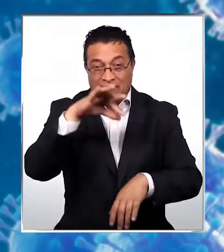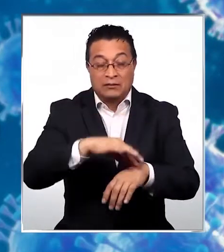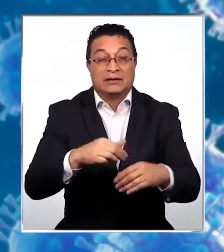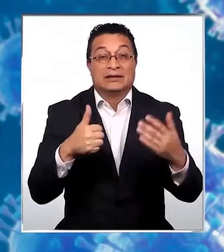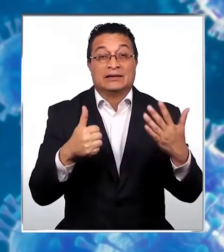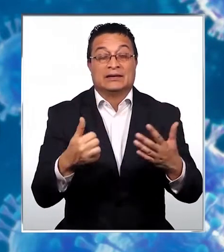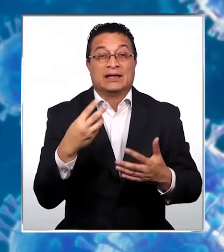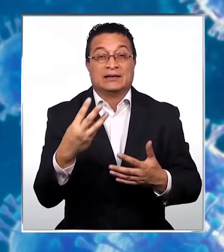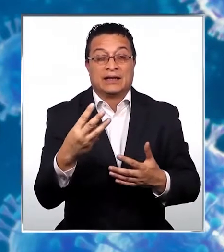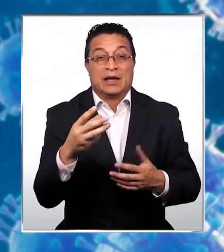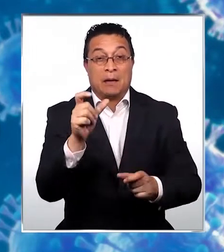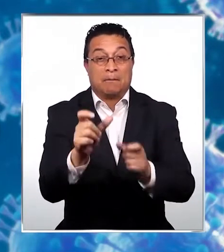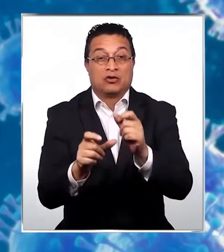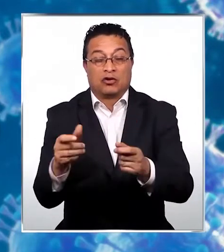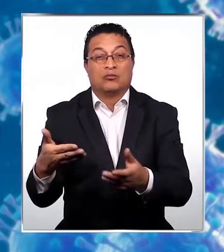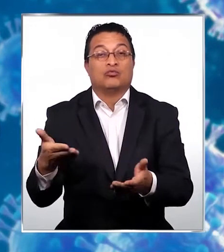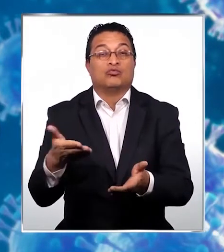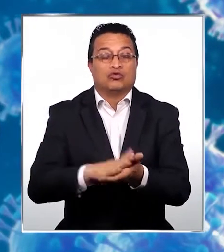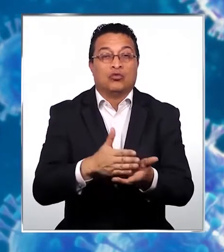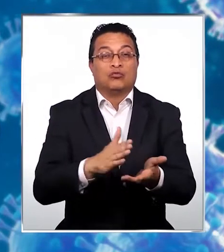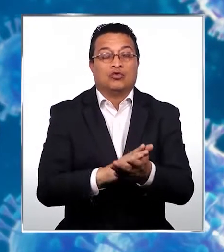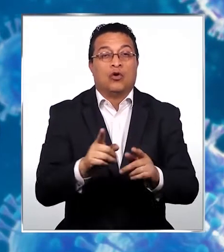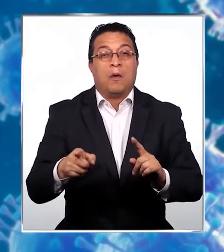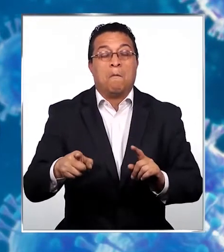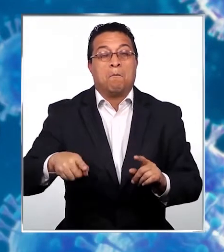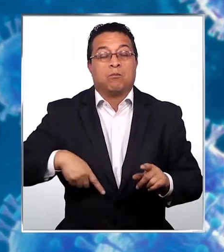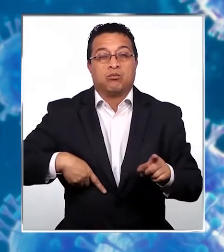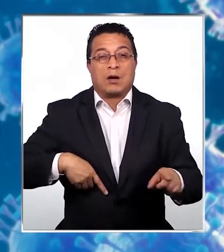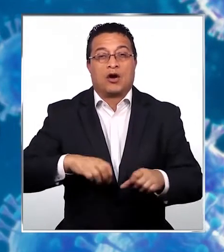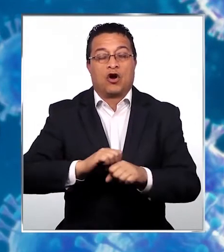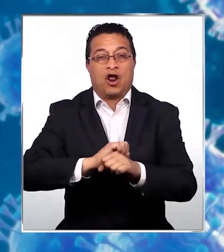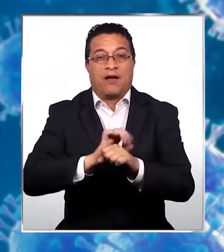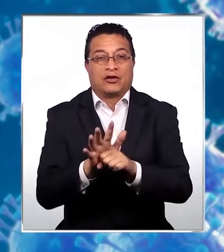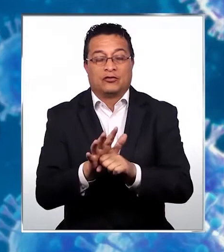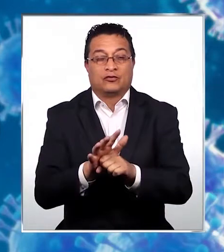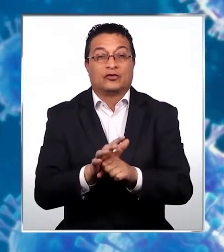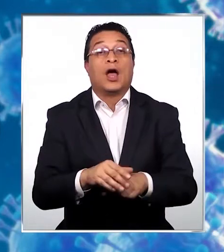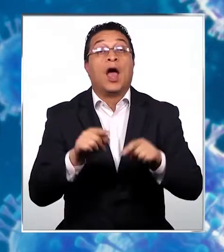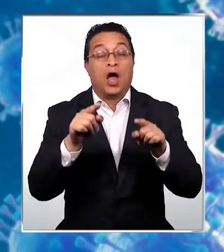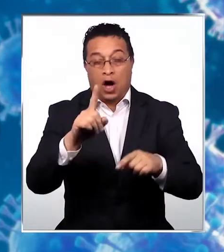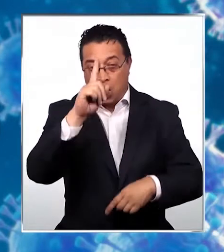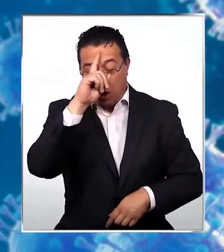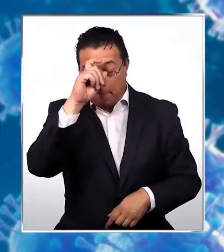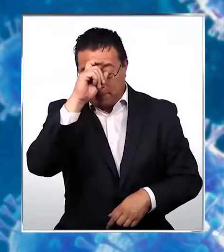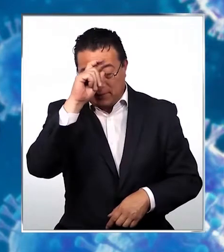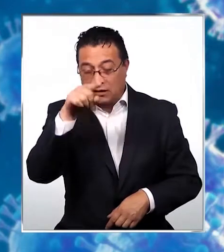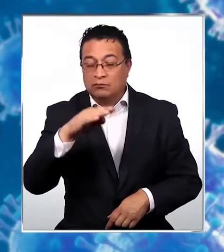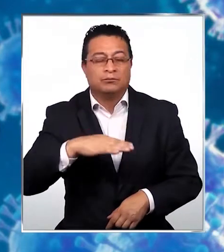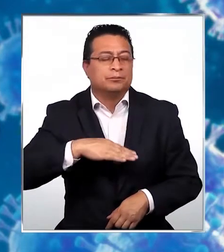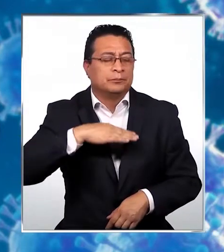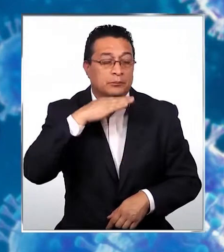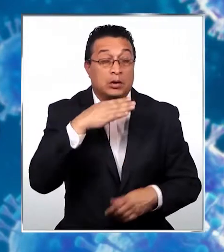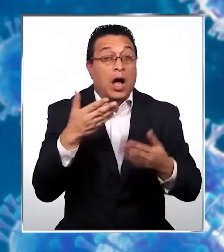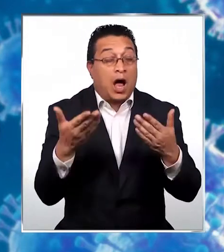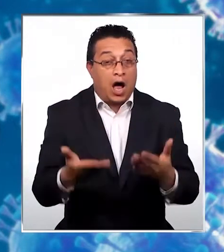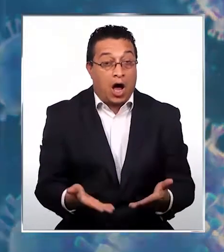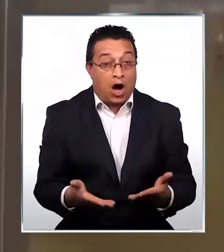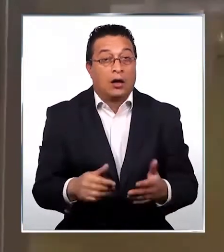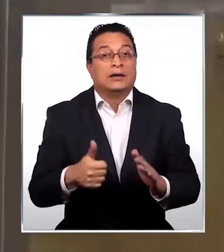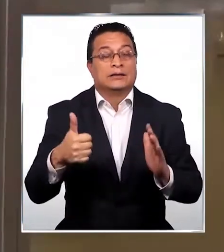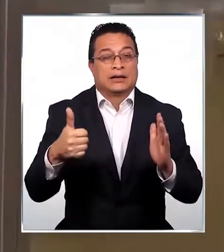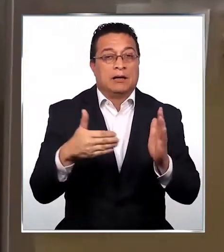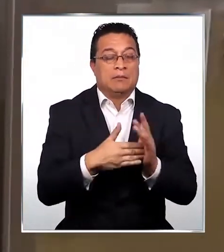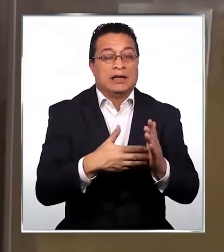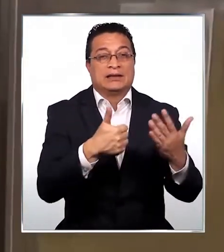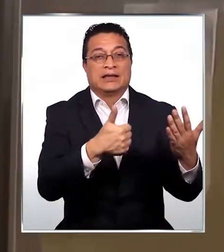63 pacientes murieron por COVID-19. Los hospitales están al límite. En este momento hay